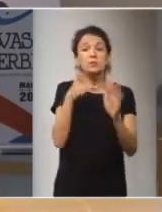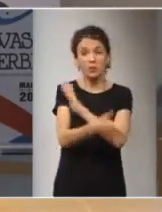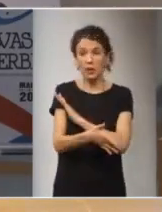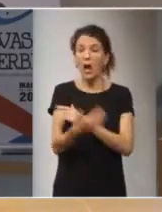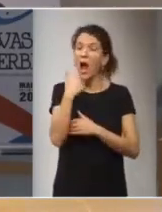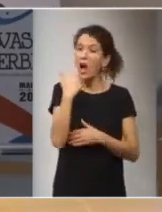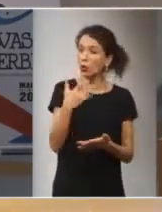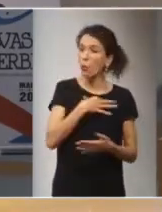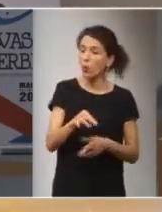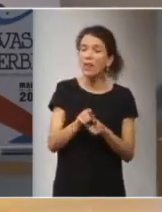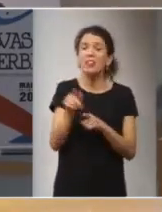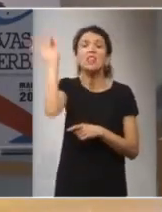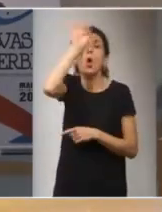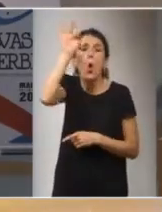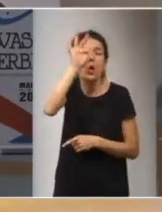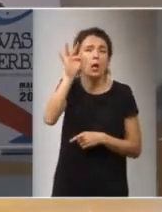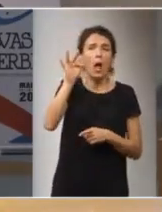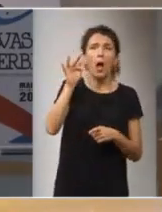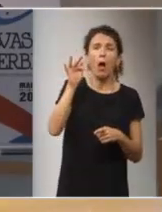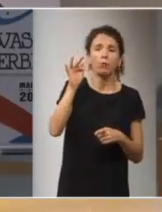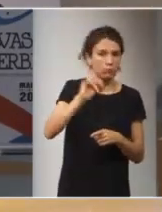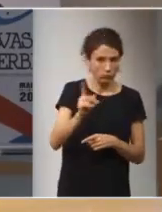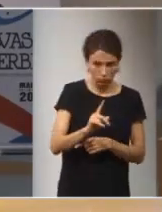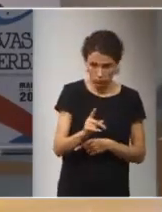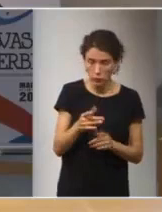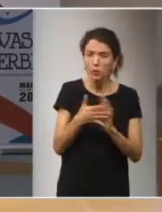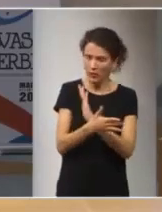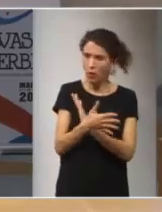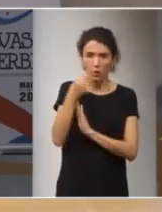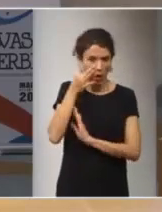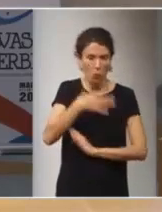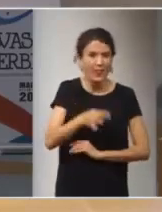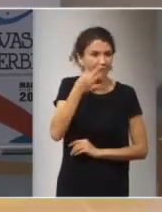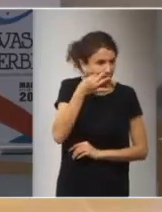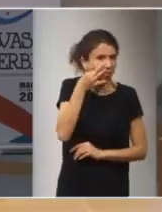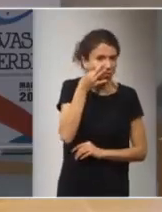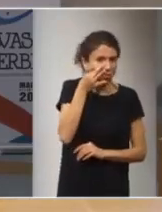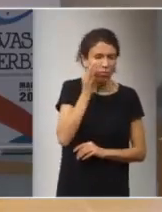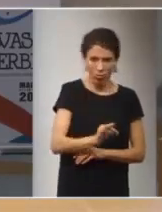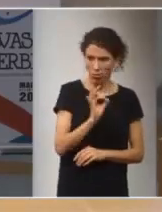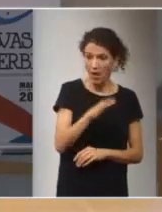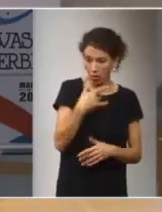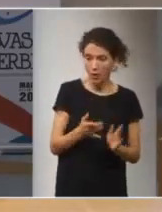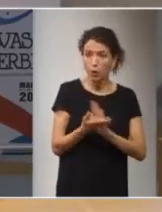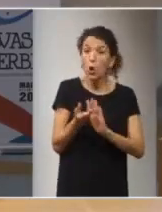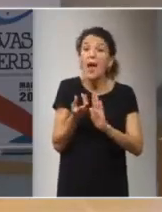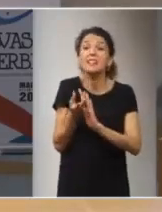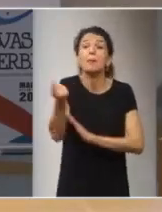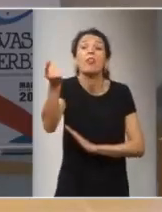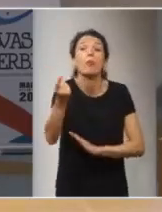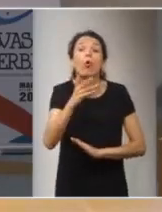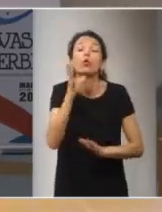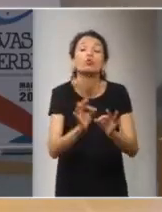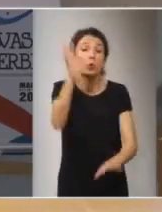una posibilidad teórica eso es muy muy importante no es una posibilidad teórica es una realidad de la que hemos escapado por mera suerte